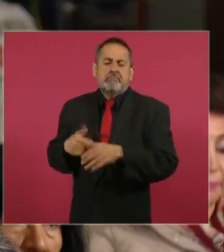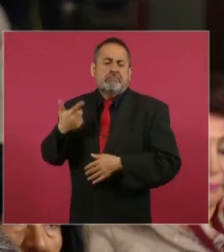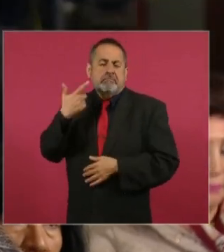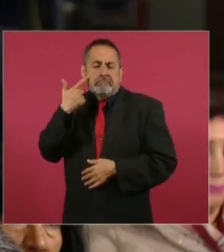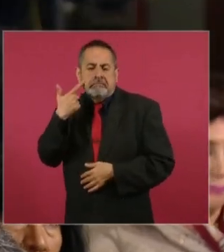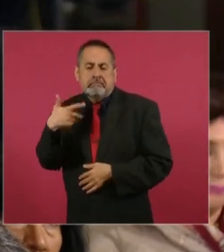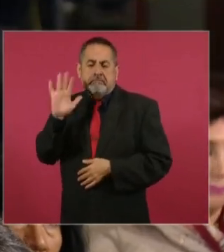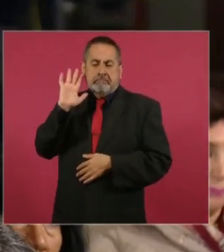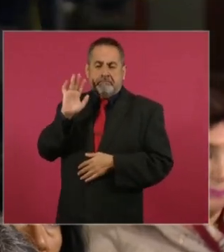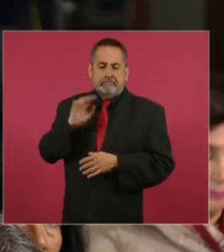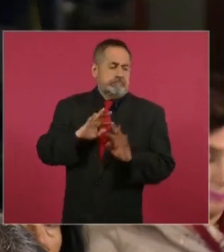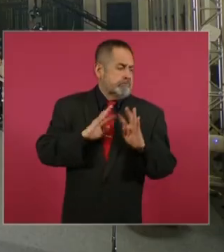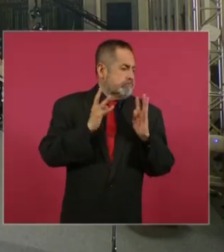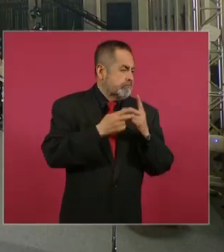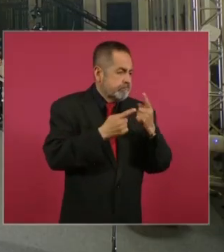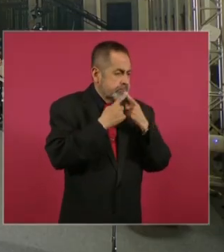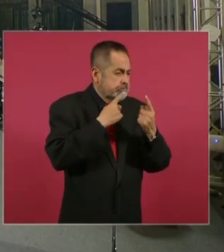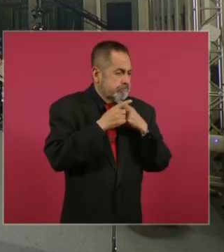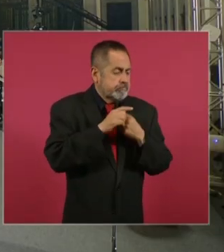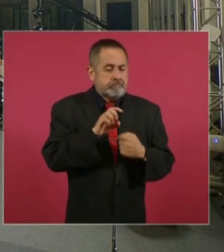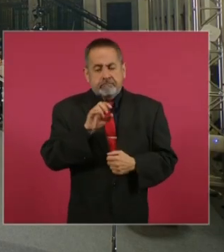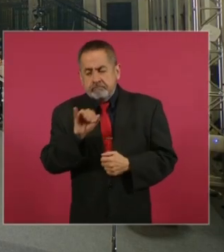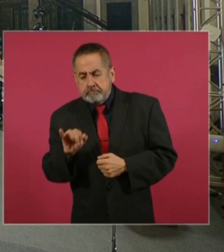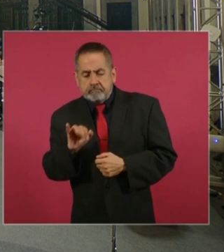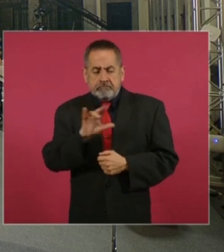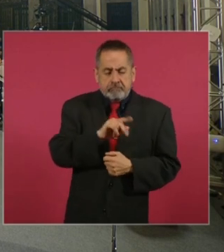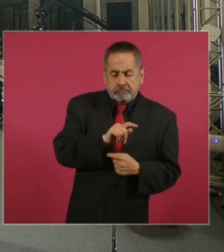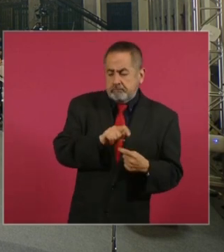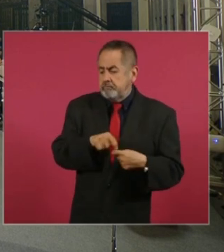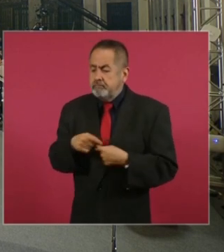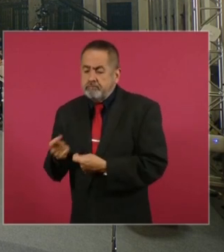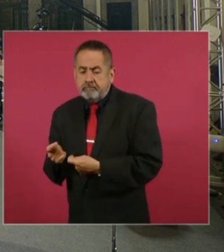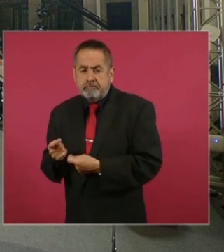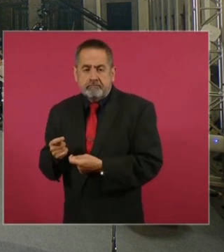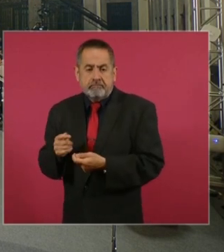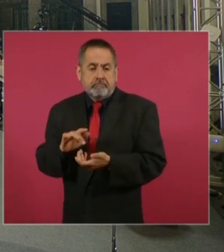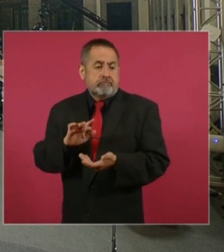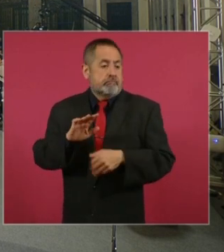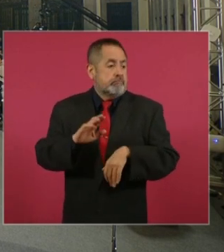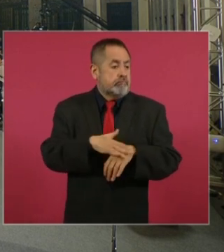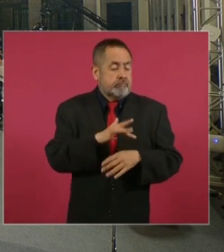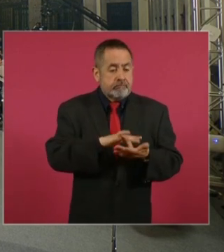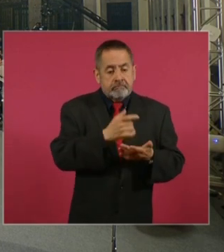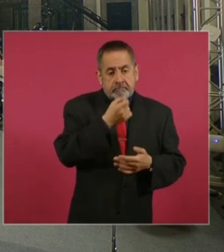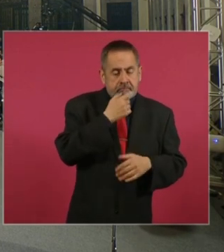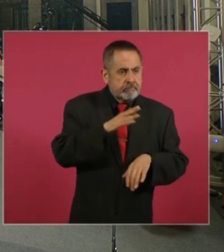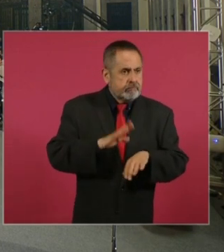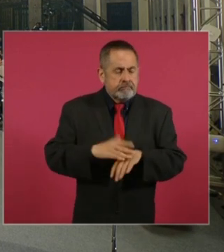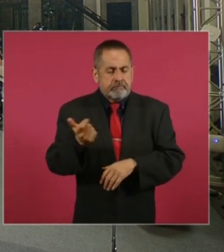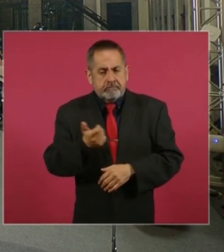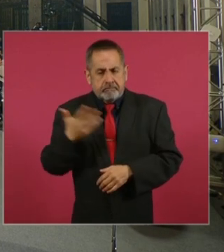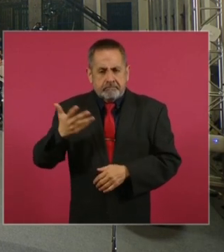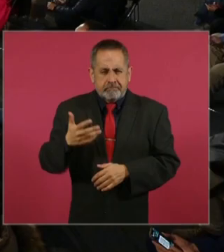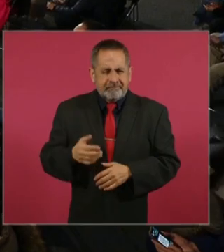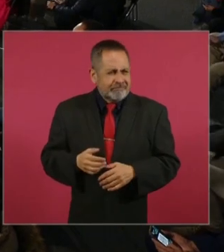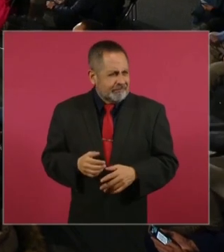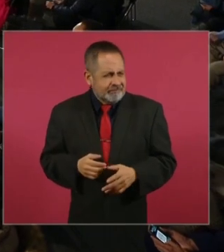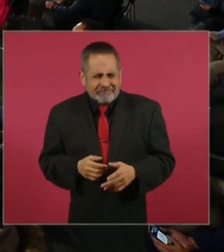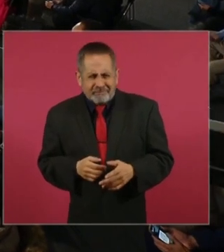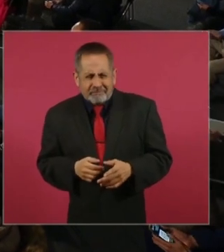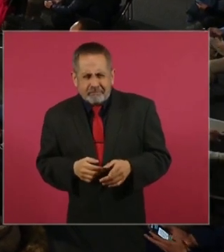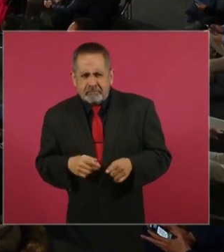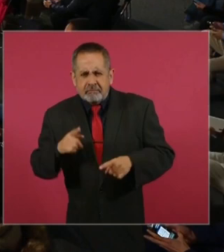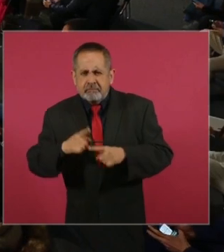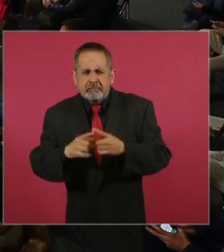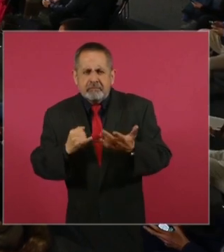consejo para ver si te aprobamos, si te damos el medicamento, porque el medicamento es muy caro. Y yo me pregunto, ¿quién decide la